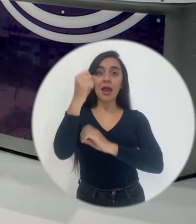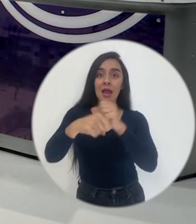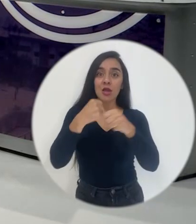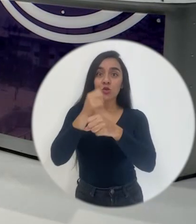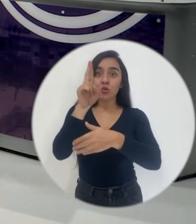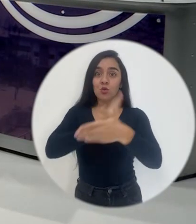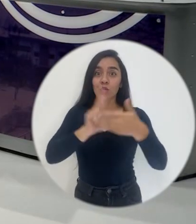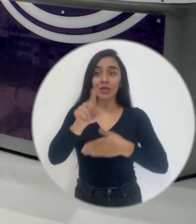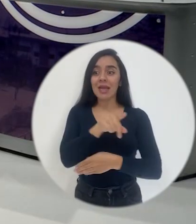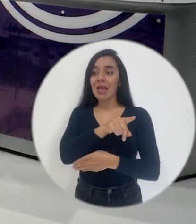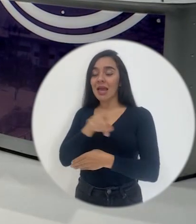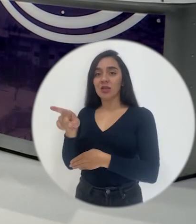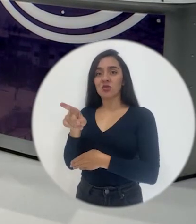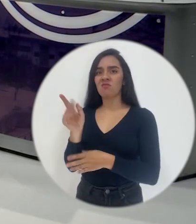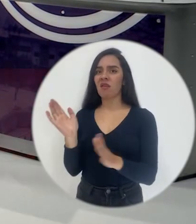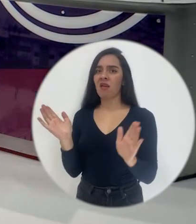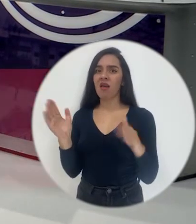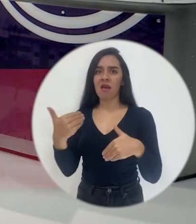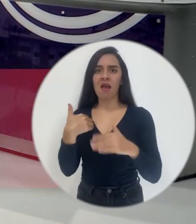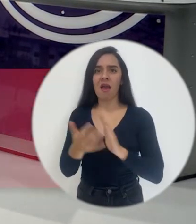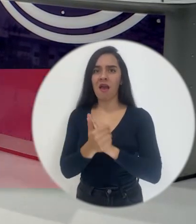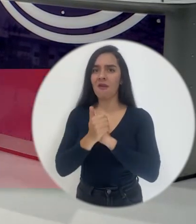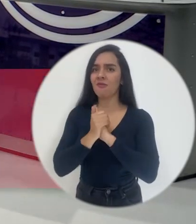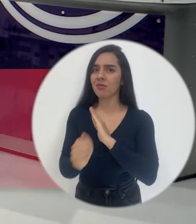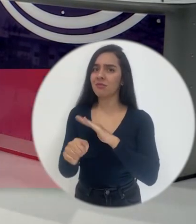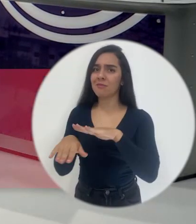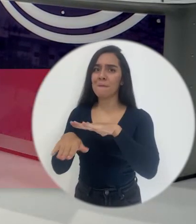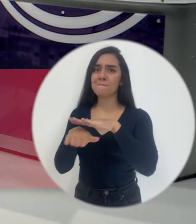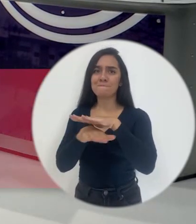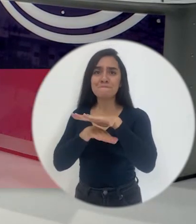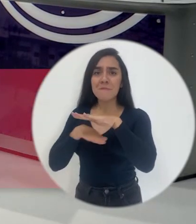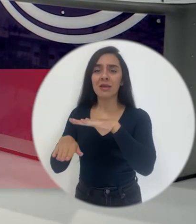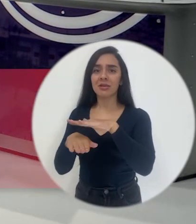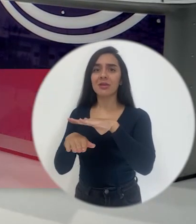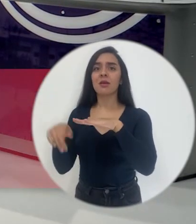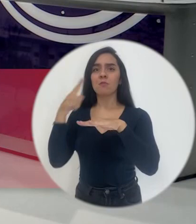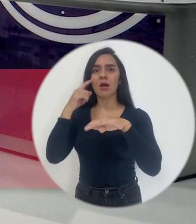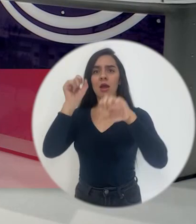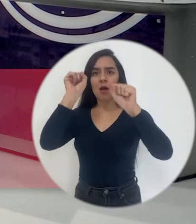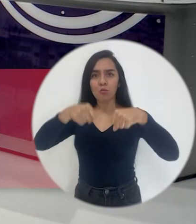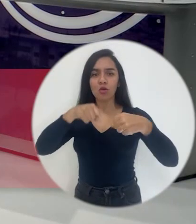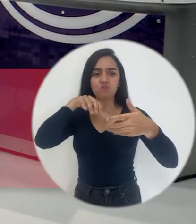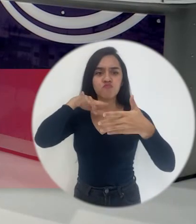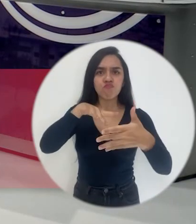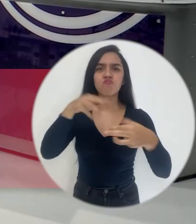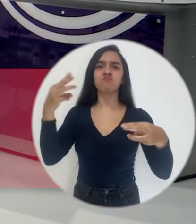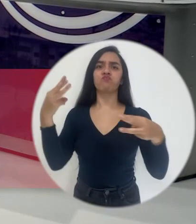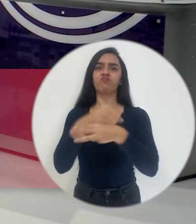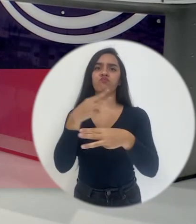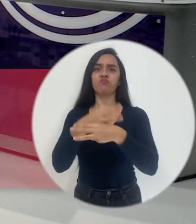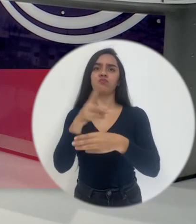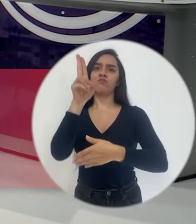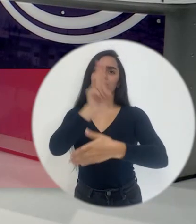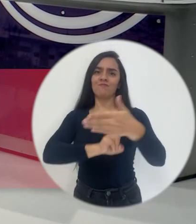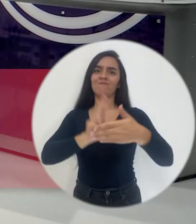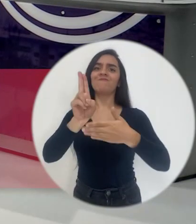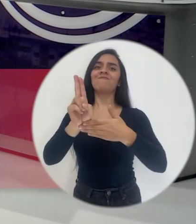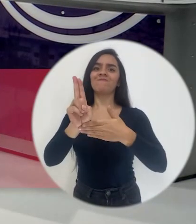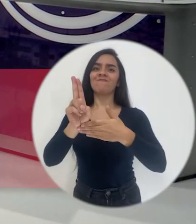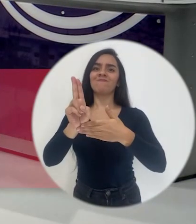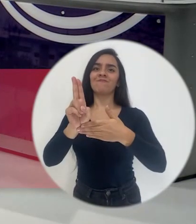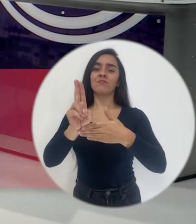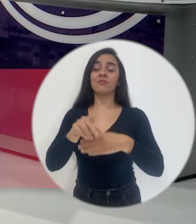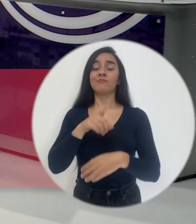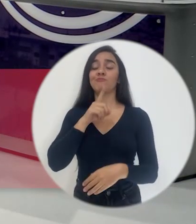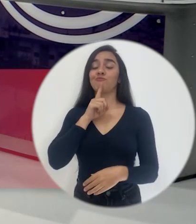a las universidades no cuentan con las habilidades básicas para enfrentar la formación matemática universitaria.